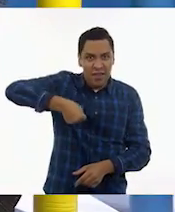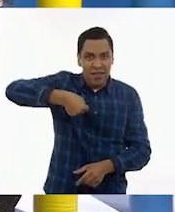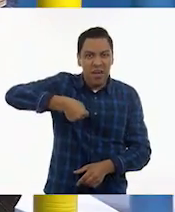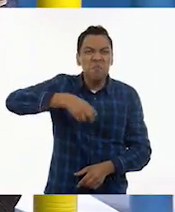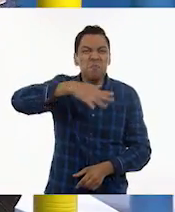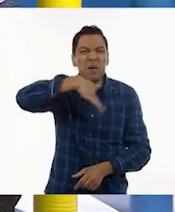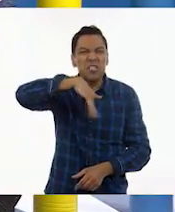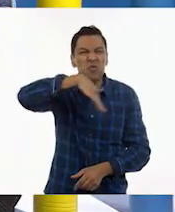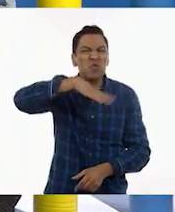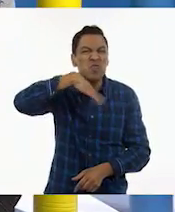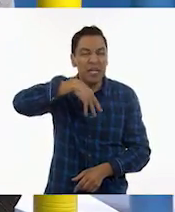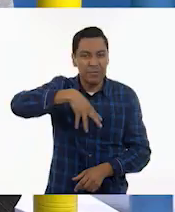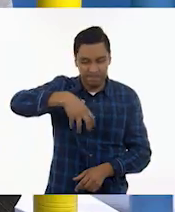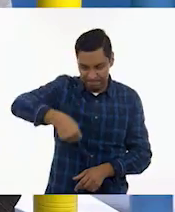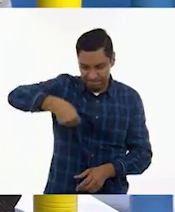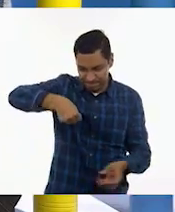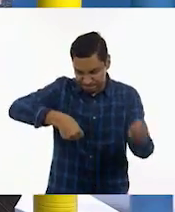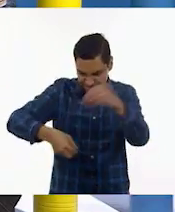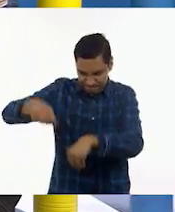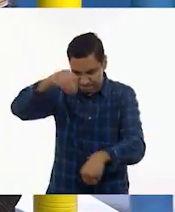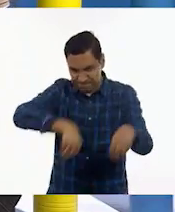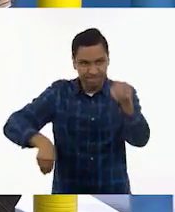basura. Basura.